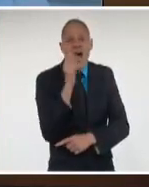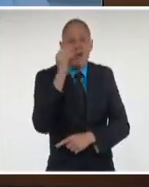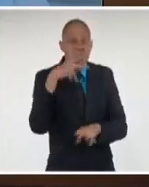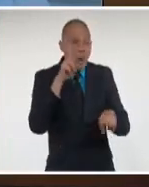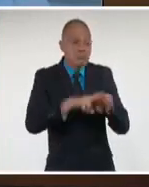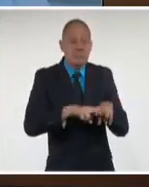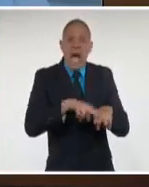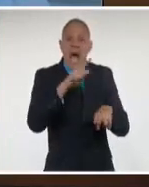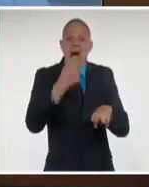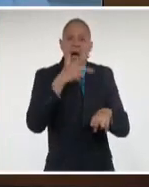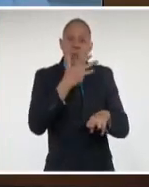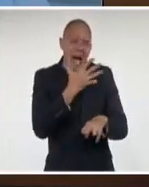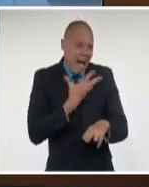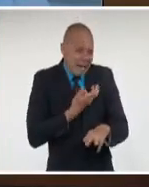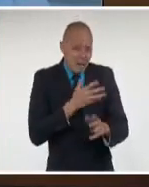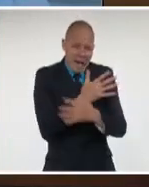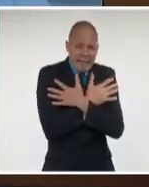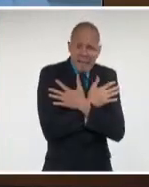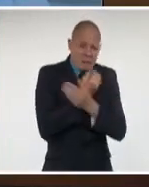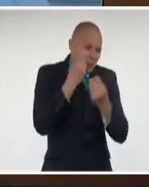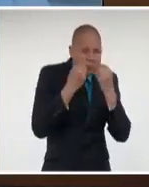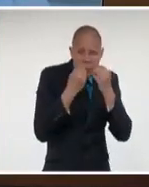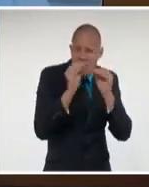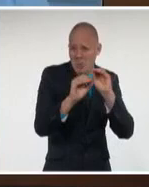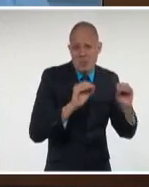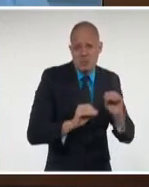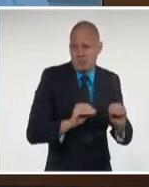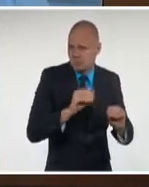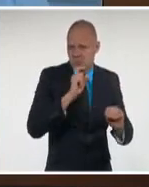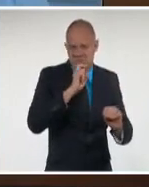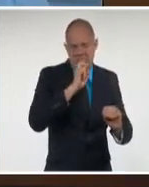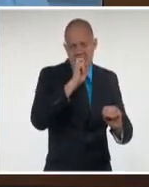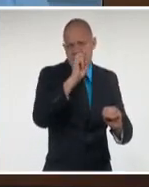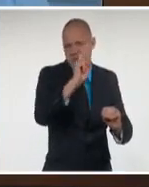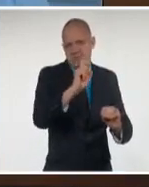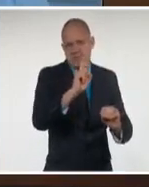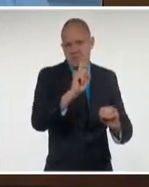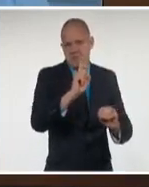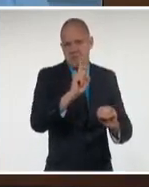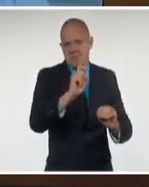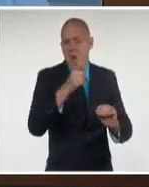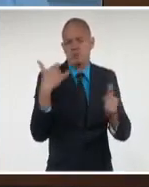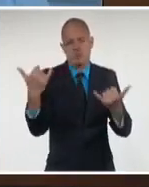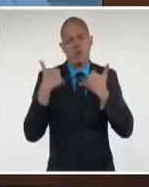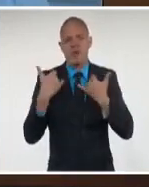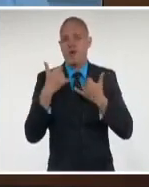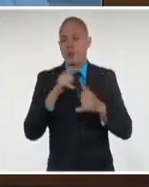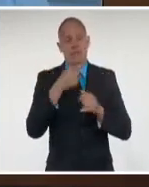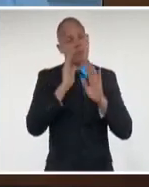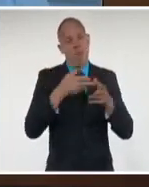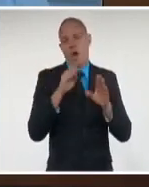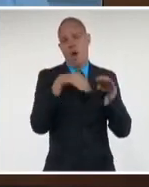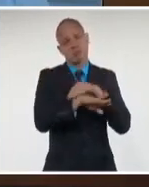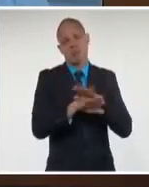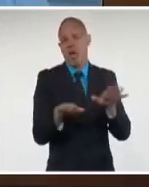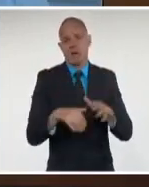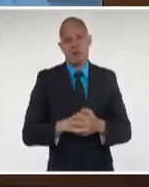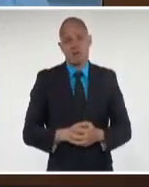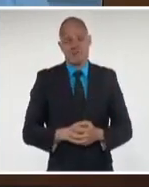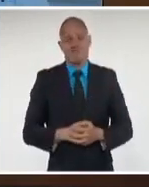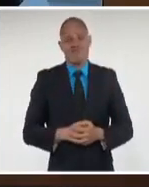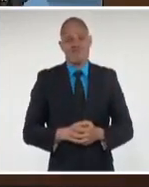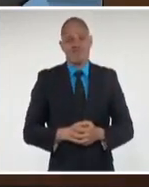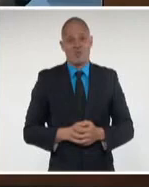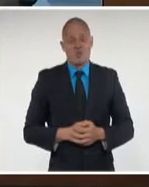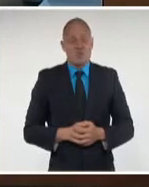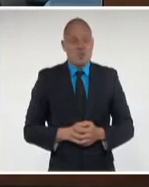sin un último abrazo, sin besos, sin velorios. Solo pervive el recuerdo de la vez en que esa persona salió viva de